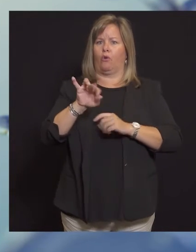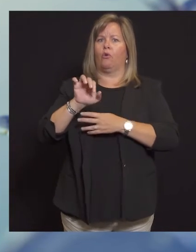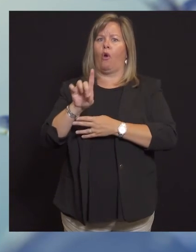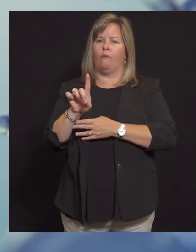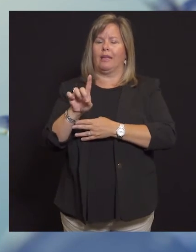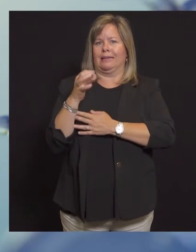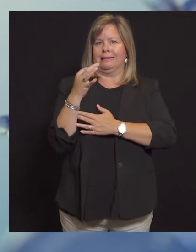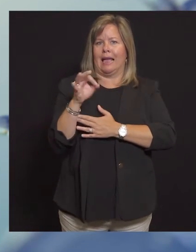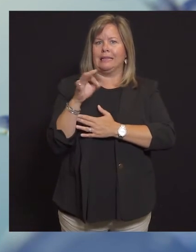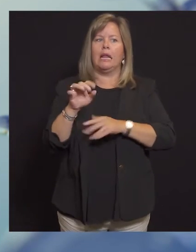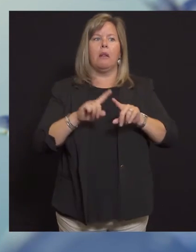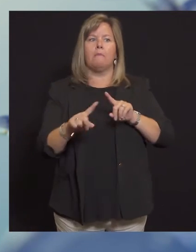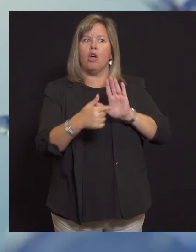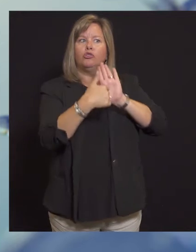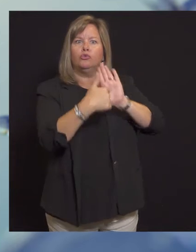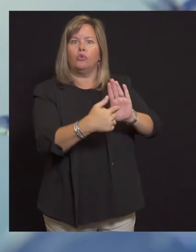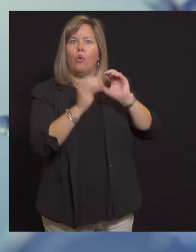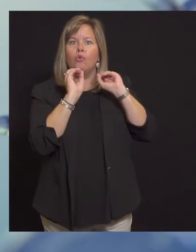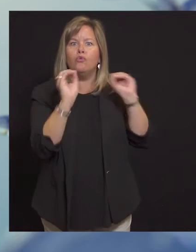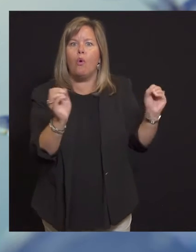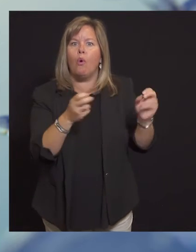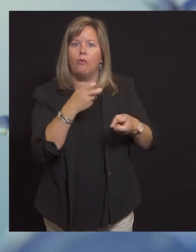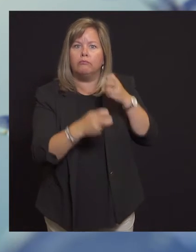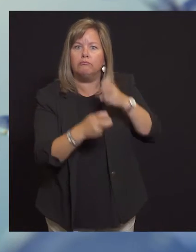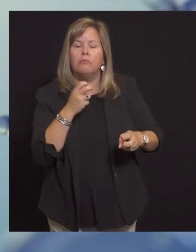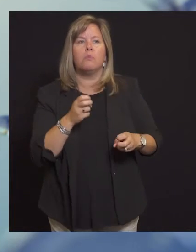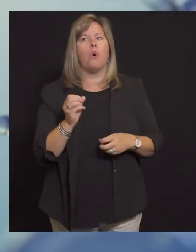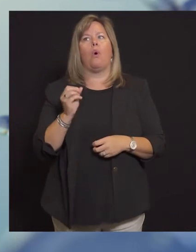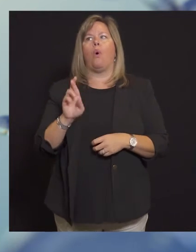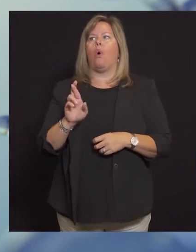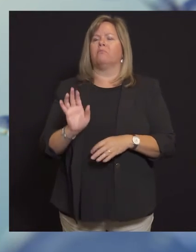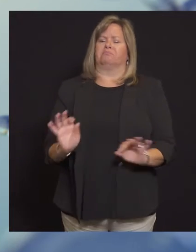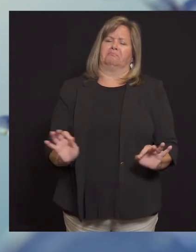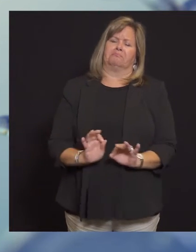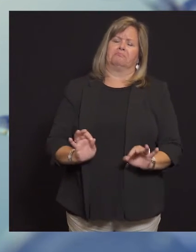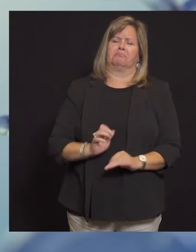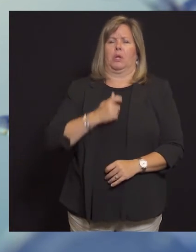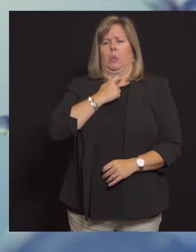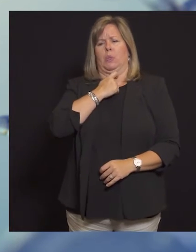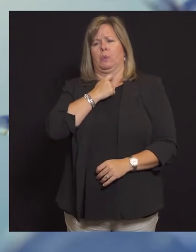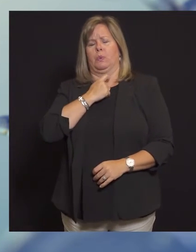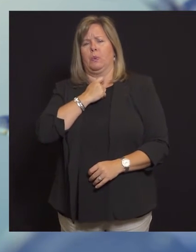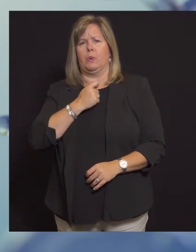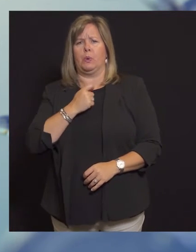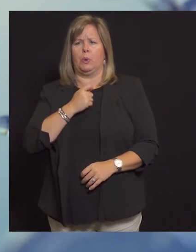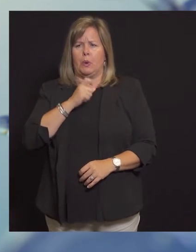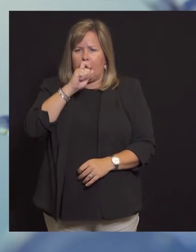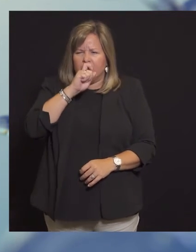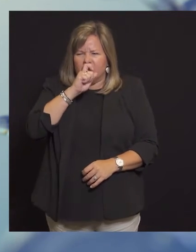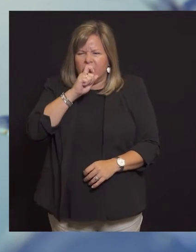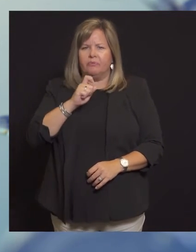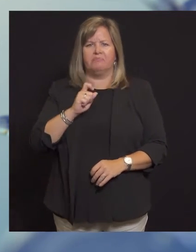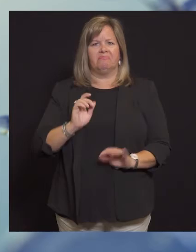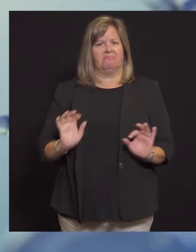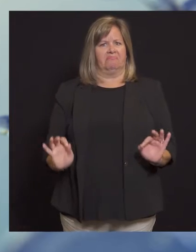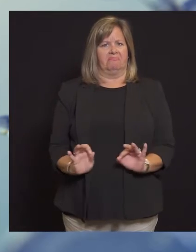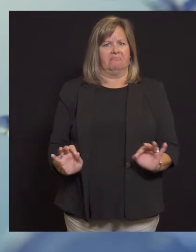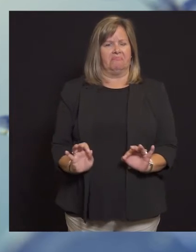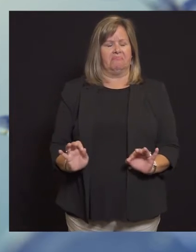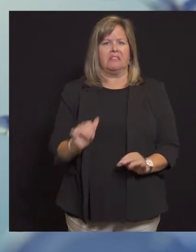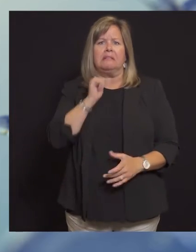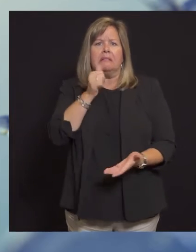ser asintomáticos o levemente asintomáticos. Hemos tenido varias personas que fueron positivas para COVID-19 y tal vez son